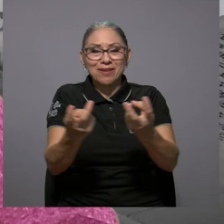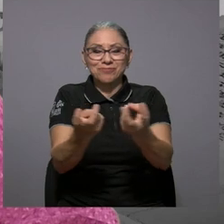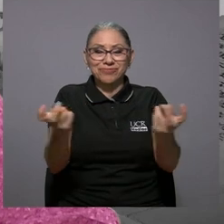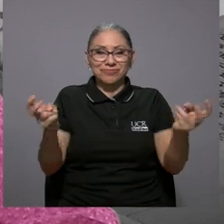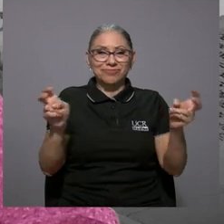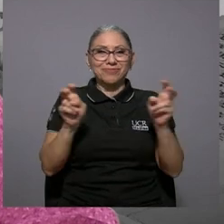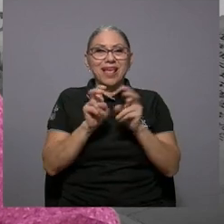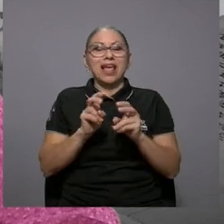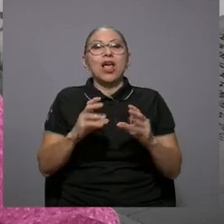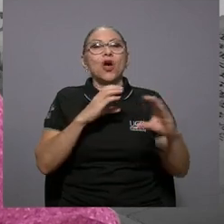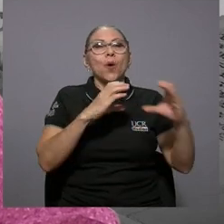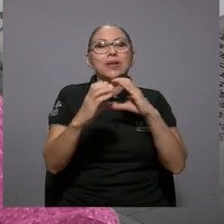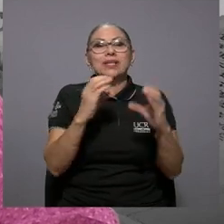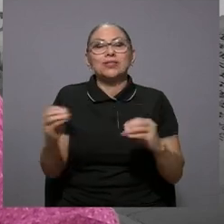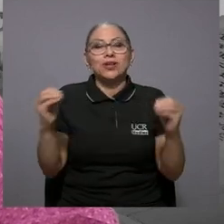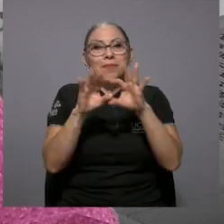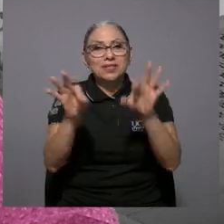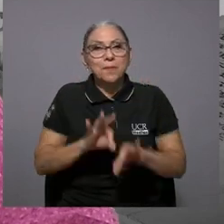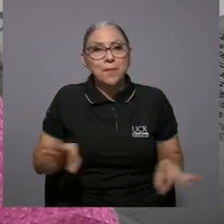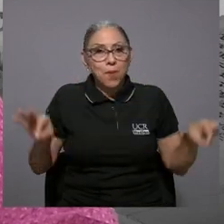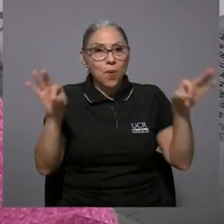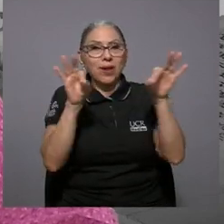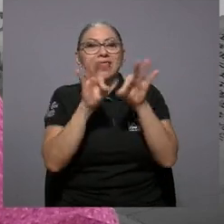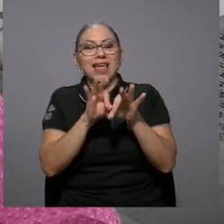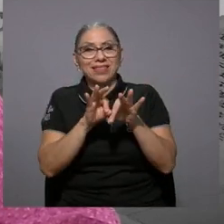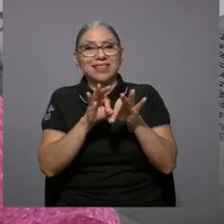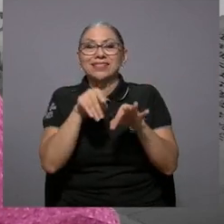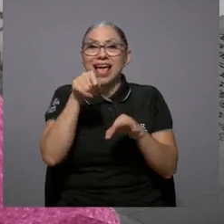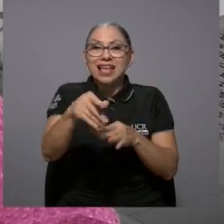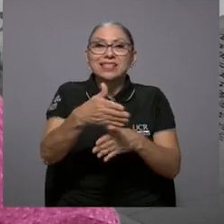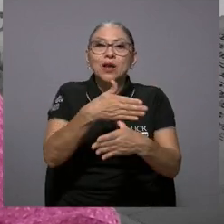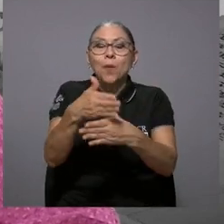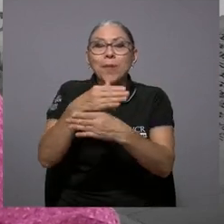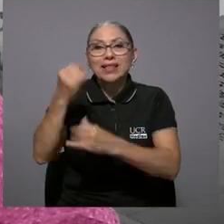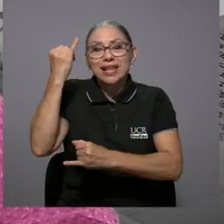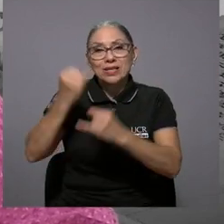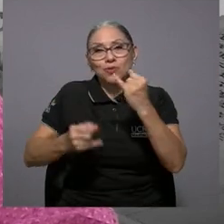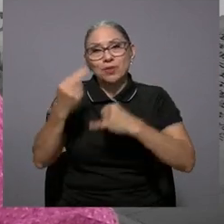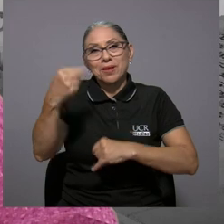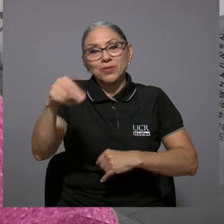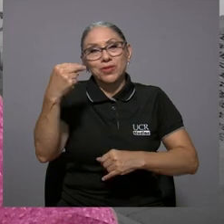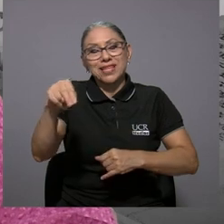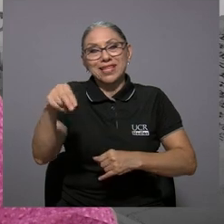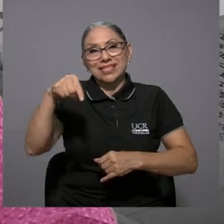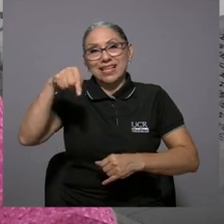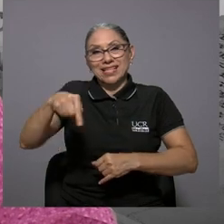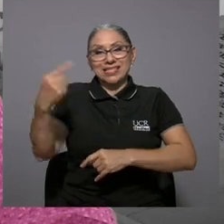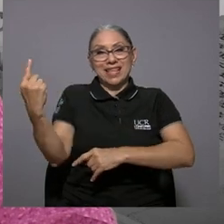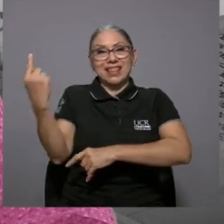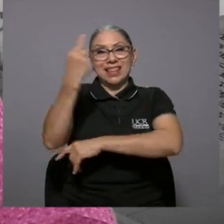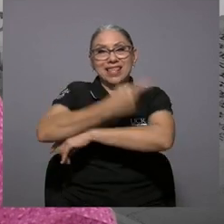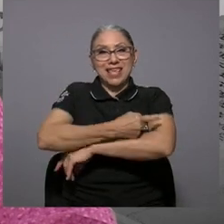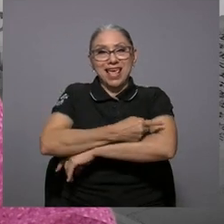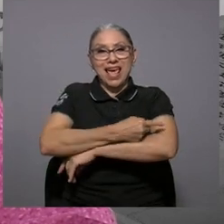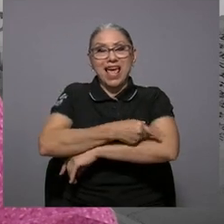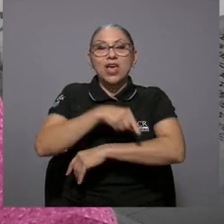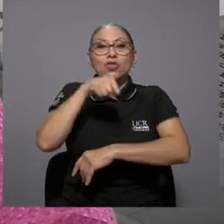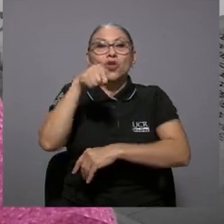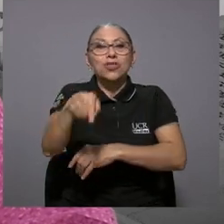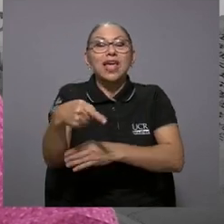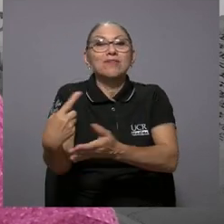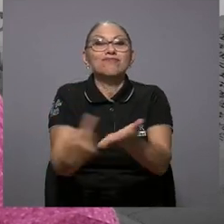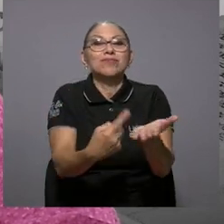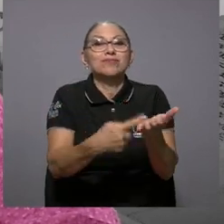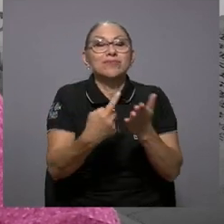en la mesa donde se dan las conversaciones más importantes donde se comparten las últimas noticias del